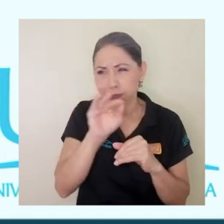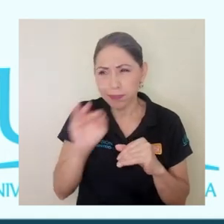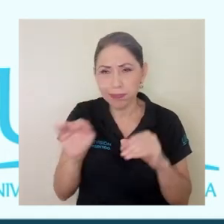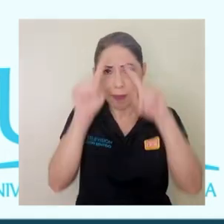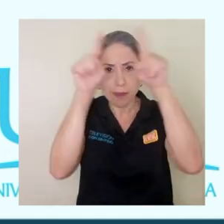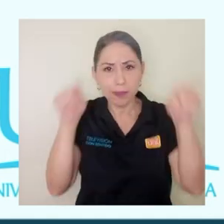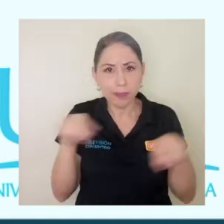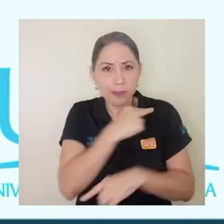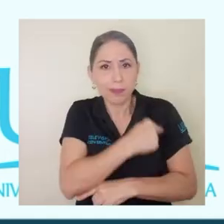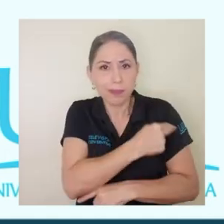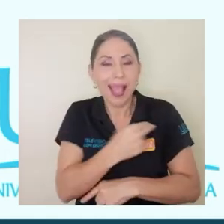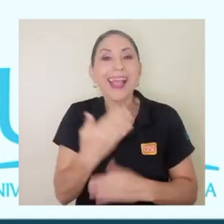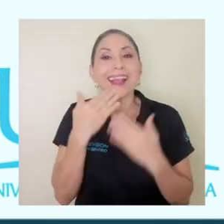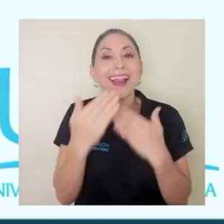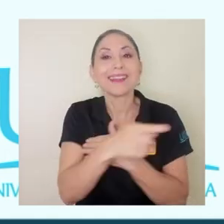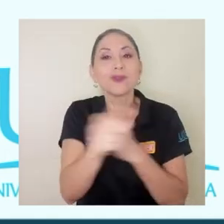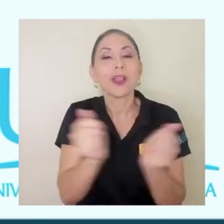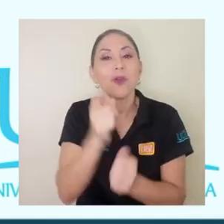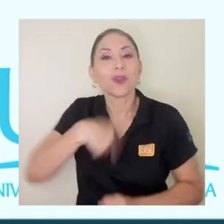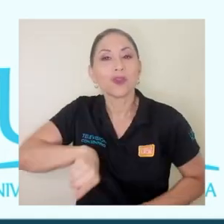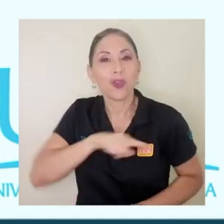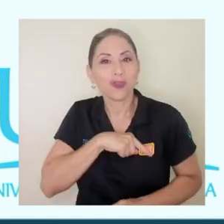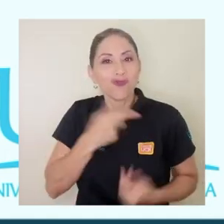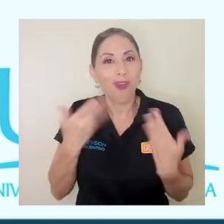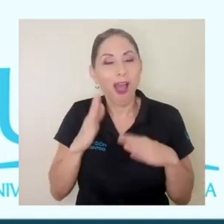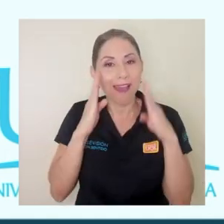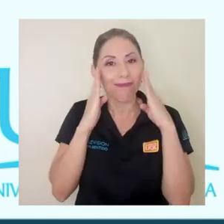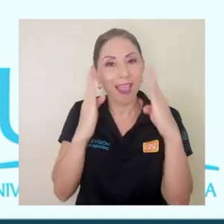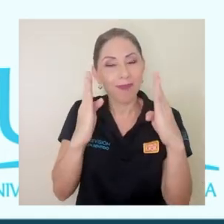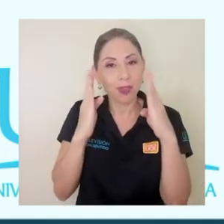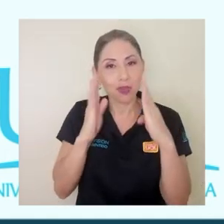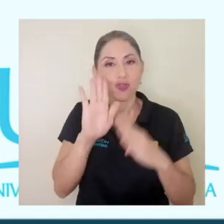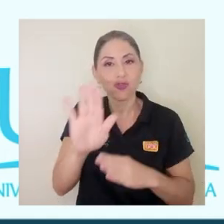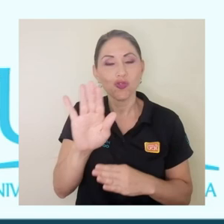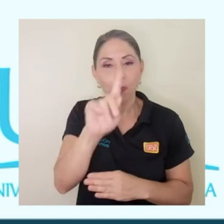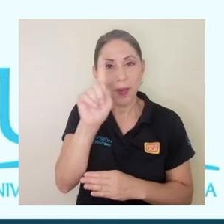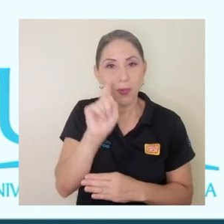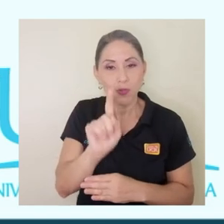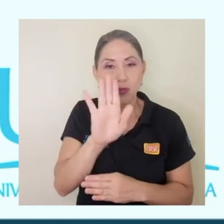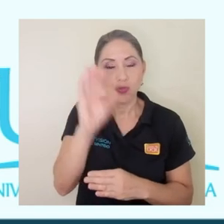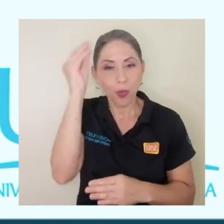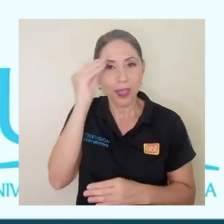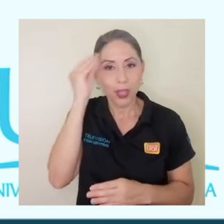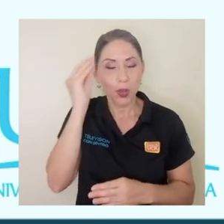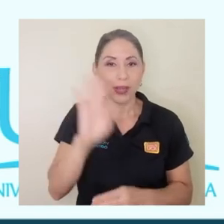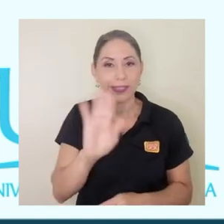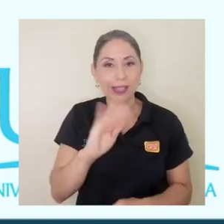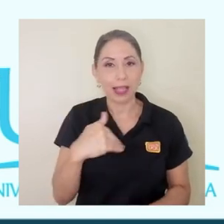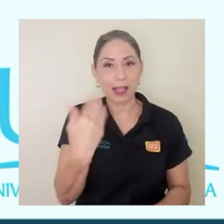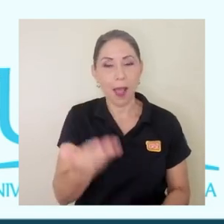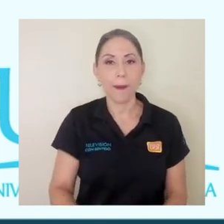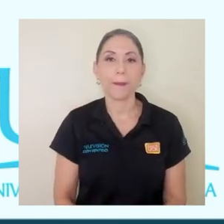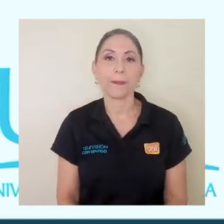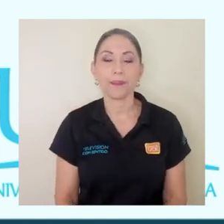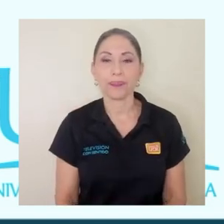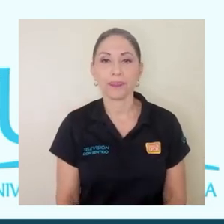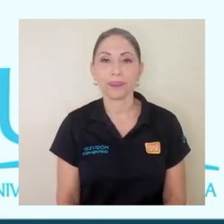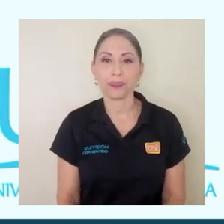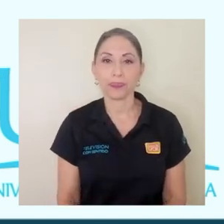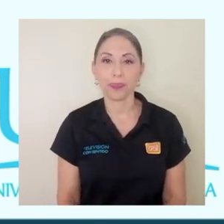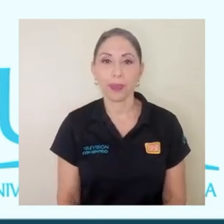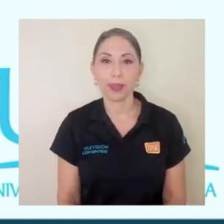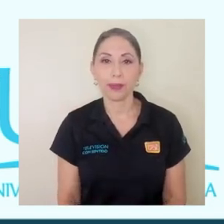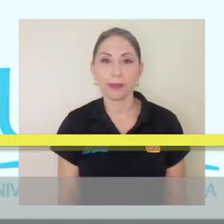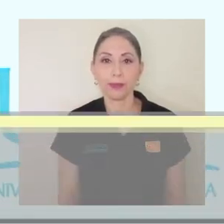Bueno, hasta aquí llegamos, muchas gracias por quedarse con nosotros, quedaremos muy atentos a sus preguntas u opiniones,